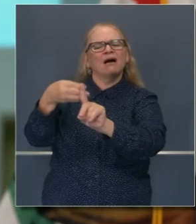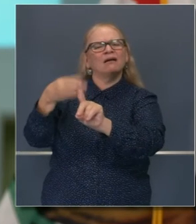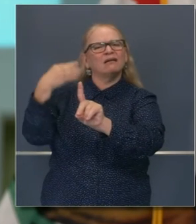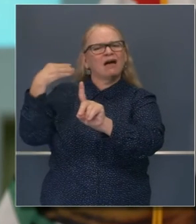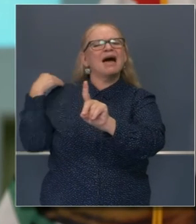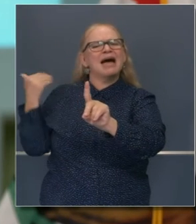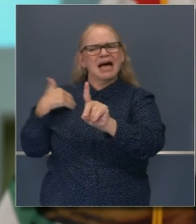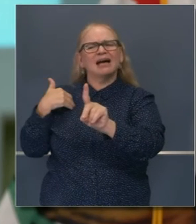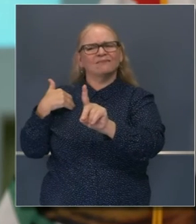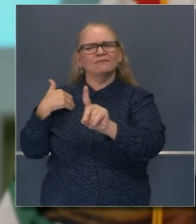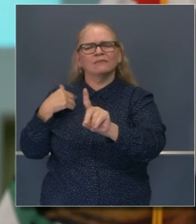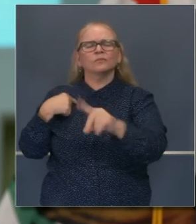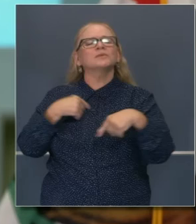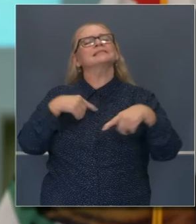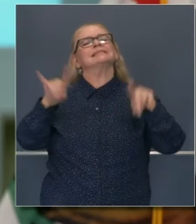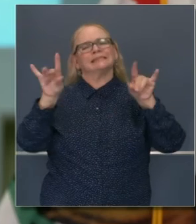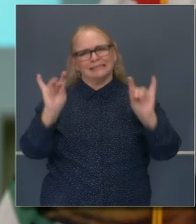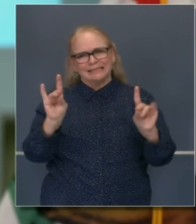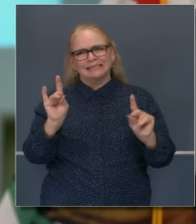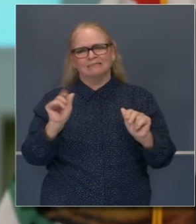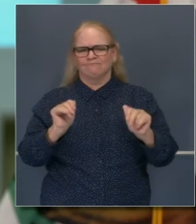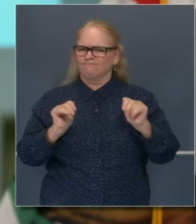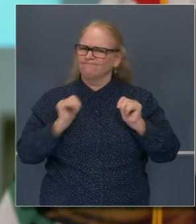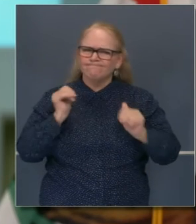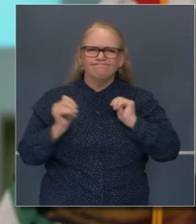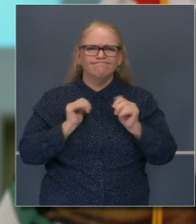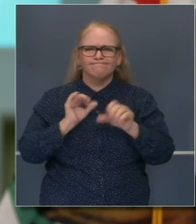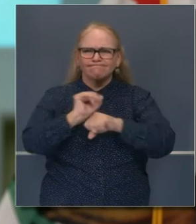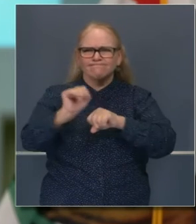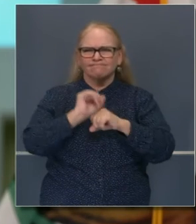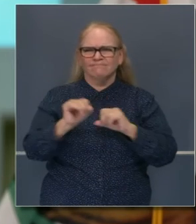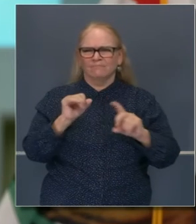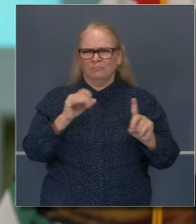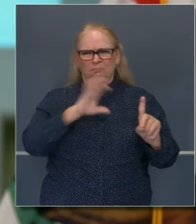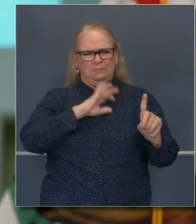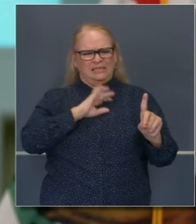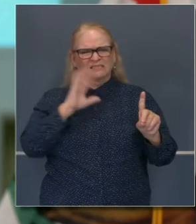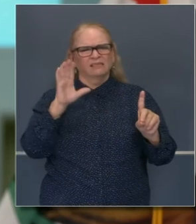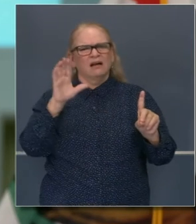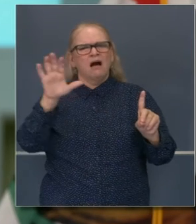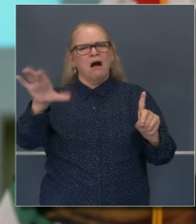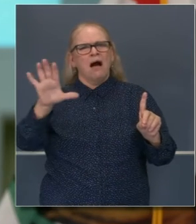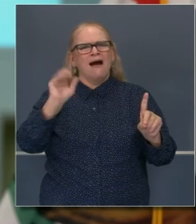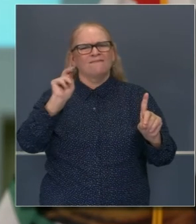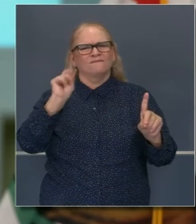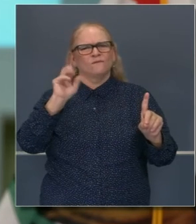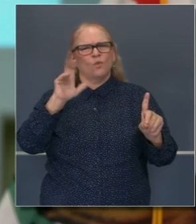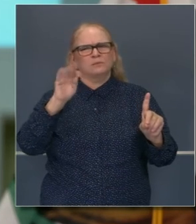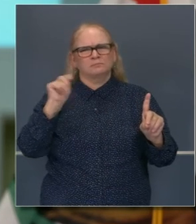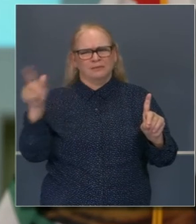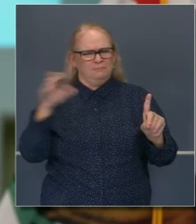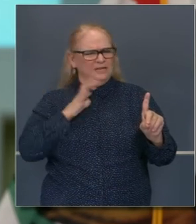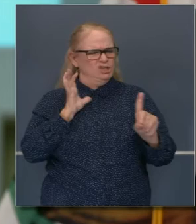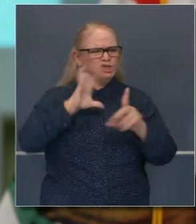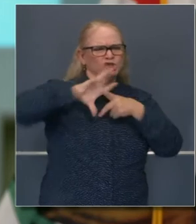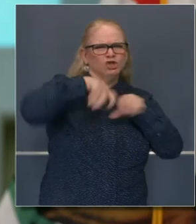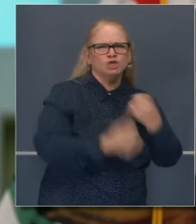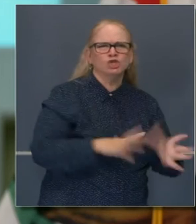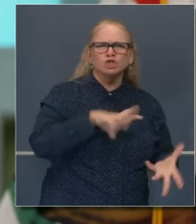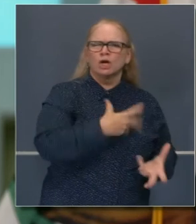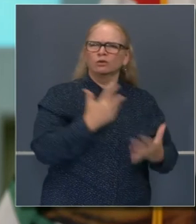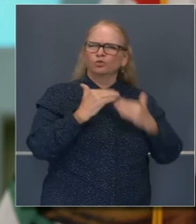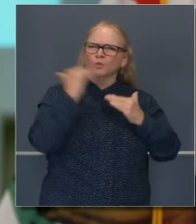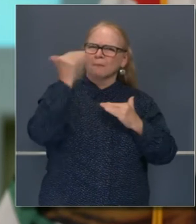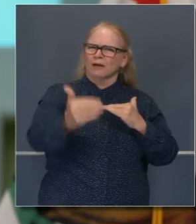a algunas de las normas más agresivas en cuanto al uso de fuerza por parte de la policía para que estas